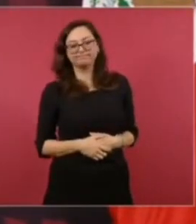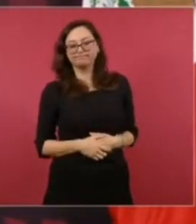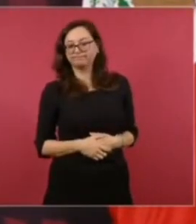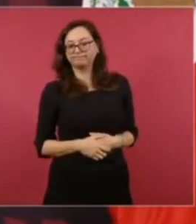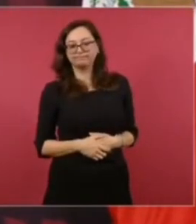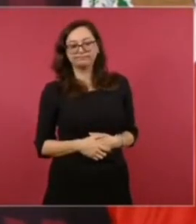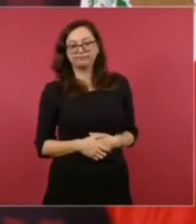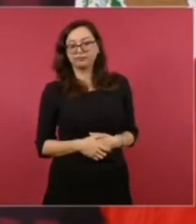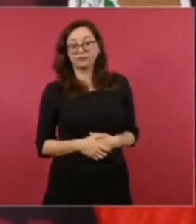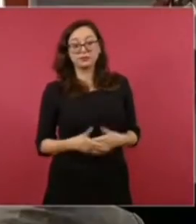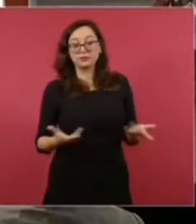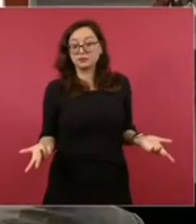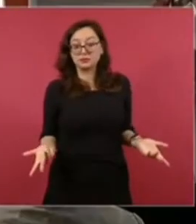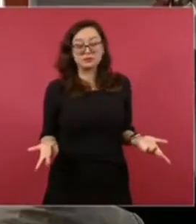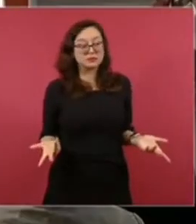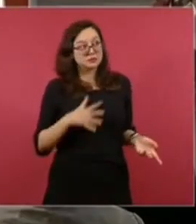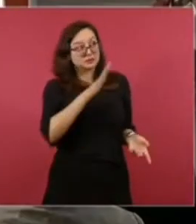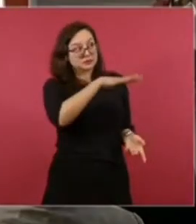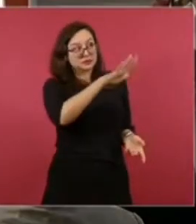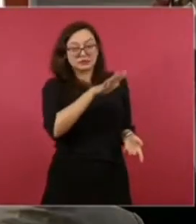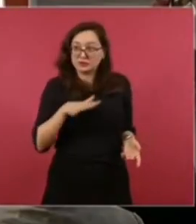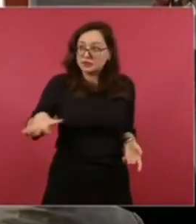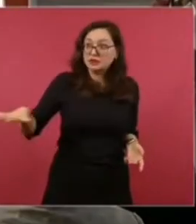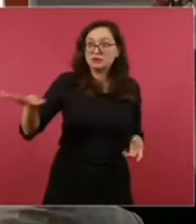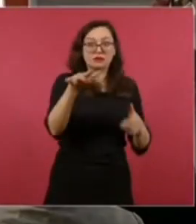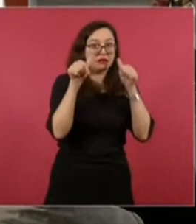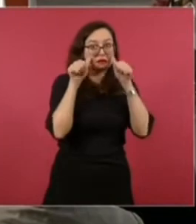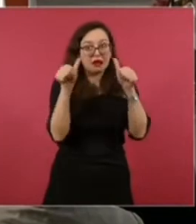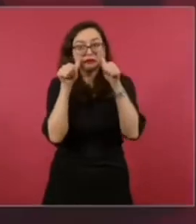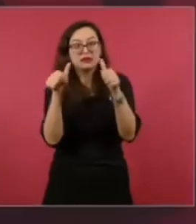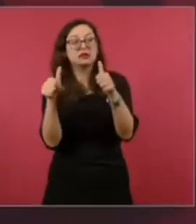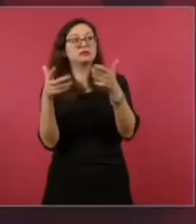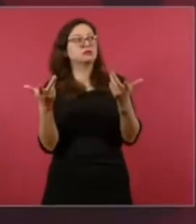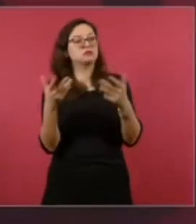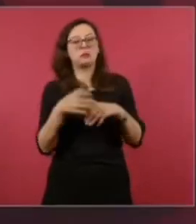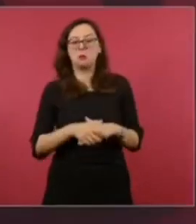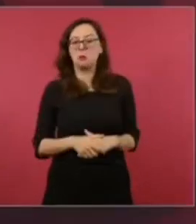Nunca escuchando al pueblo, nunca recogiendo los sentimientos del pueblo,